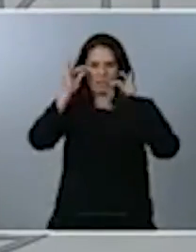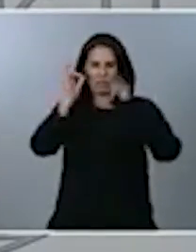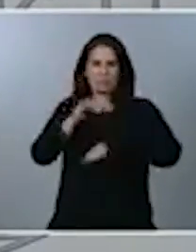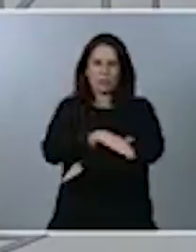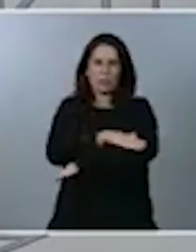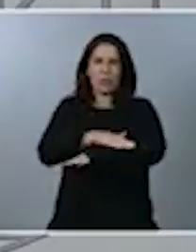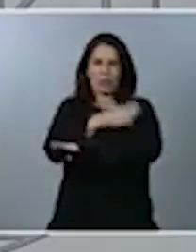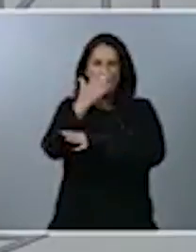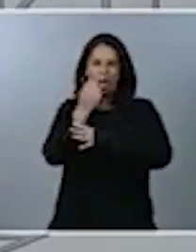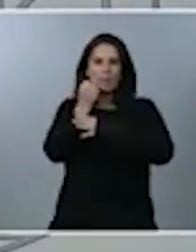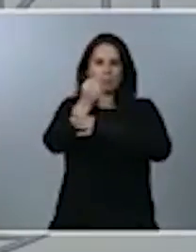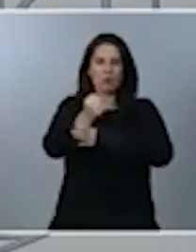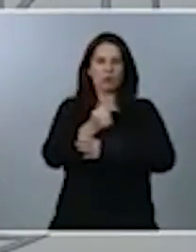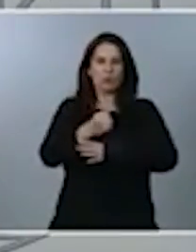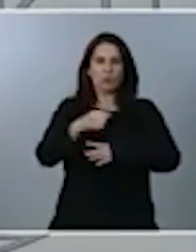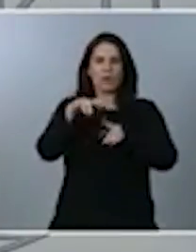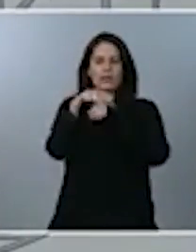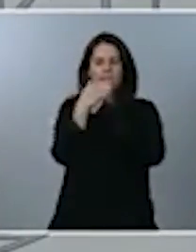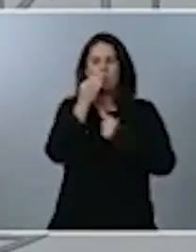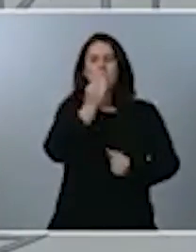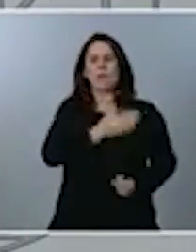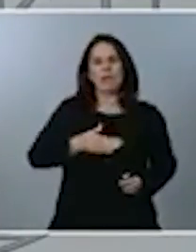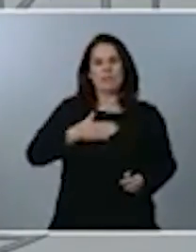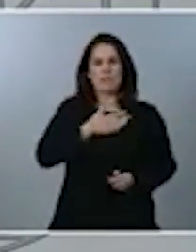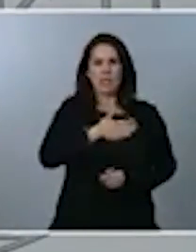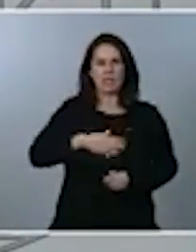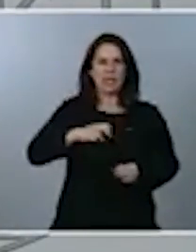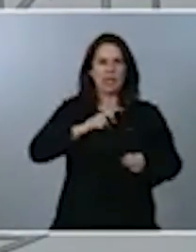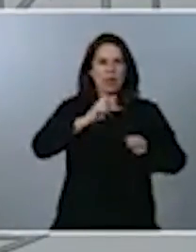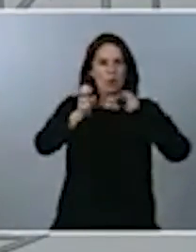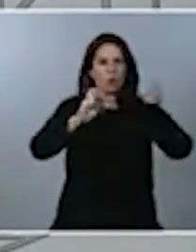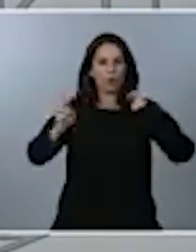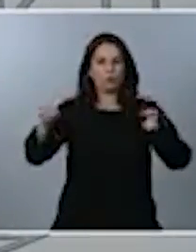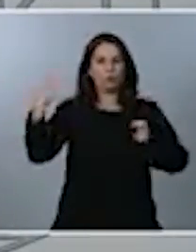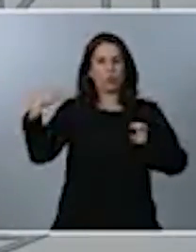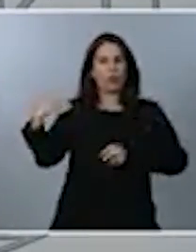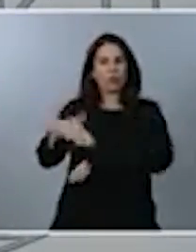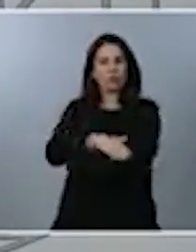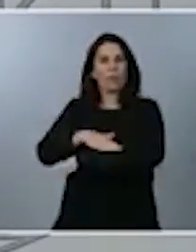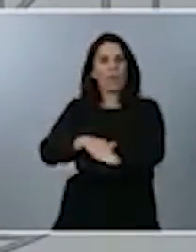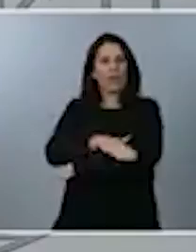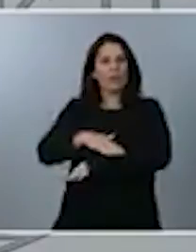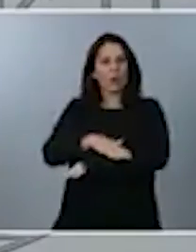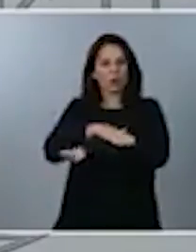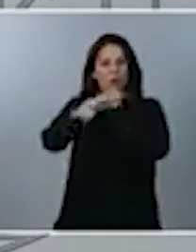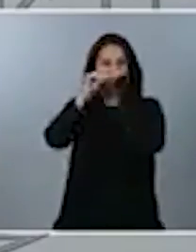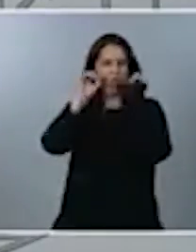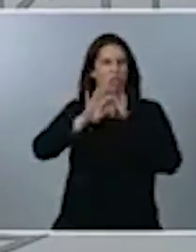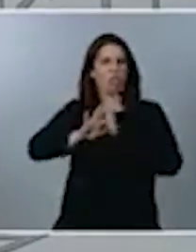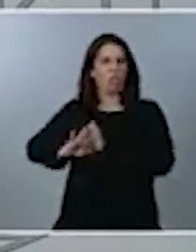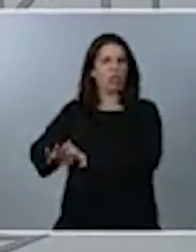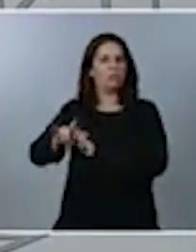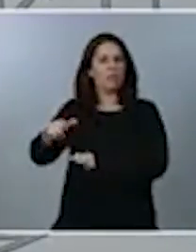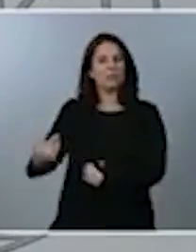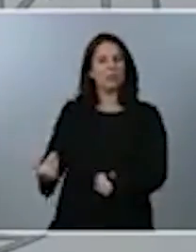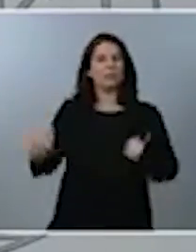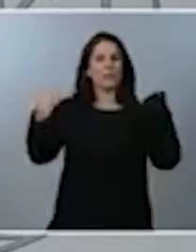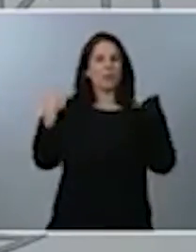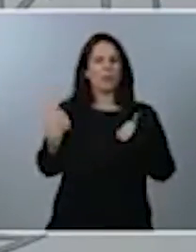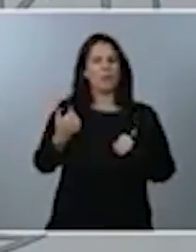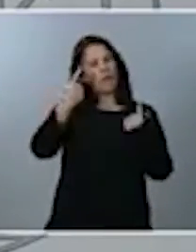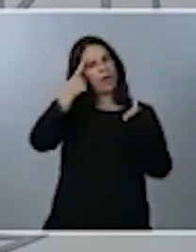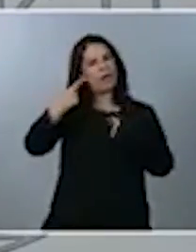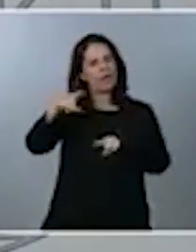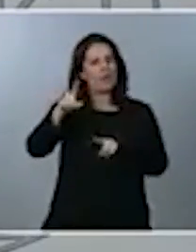que otros ejecutivos centrales dejaron olvidados, descansando su responsabilidad sobre las comunidades autónomas y que